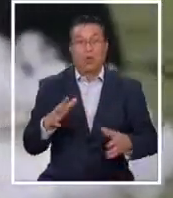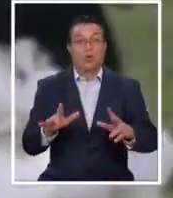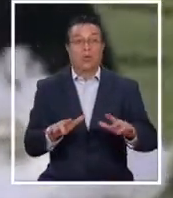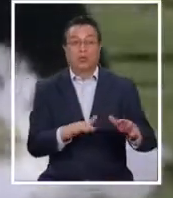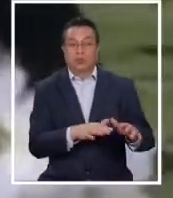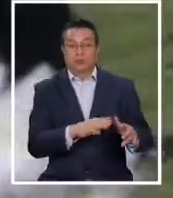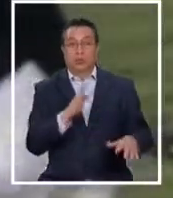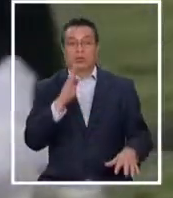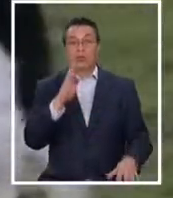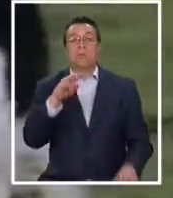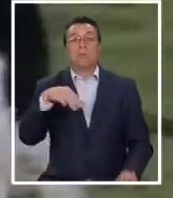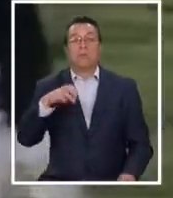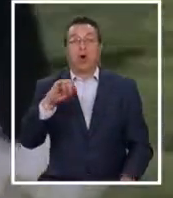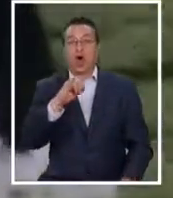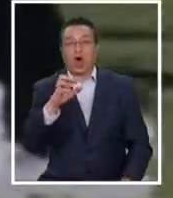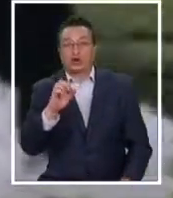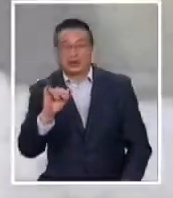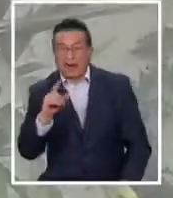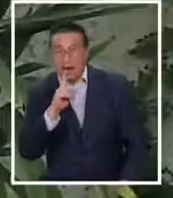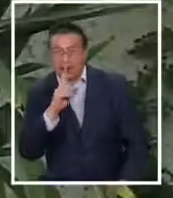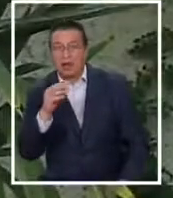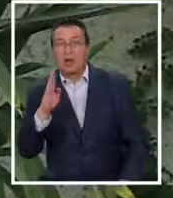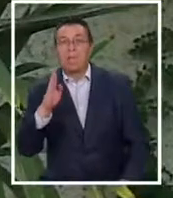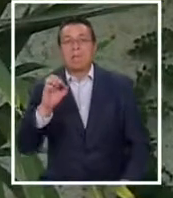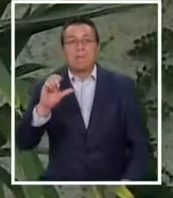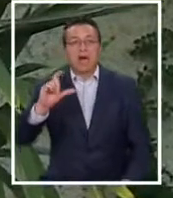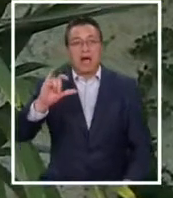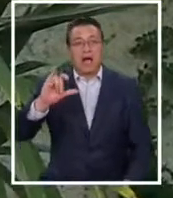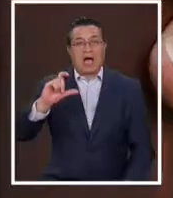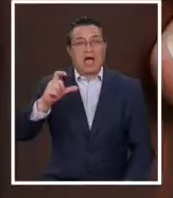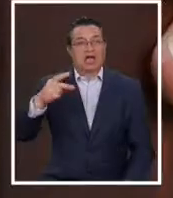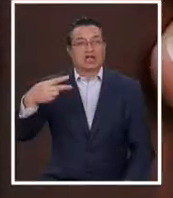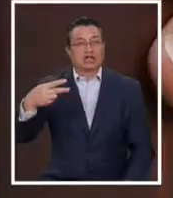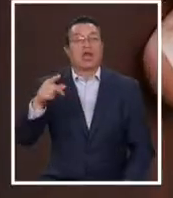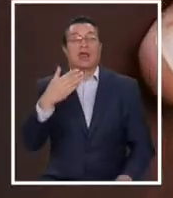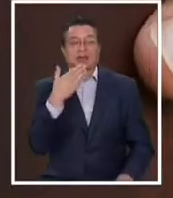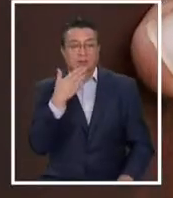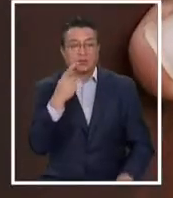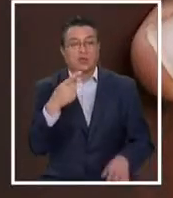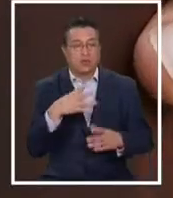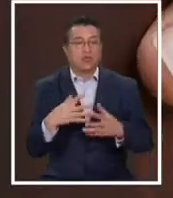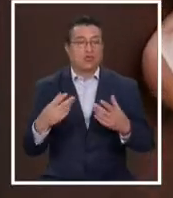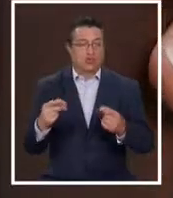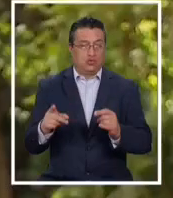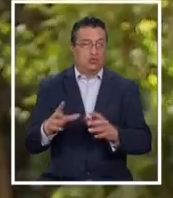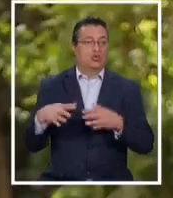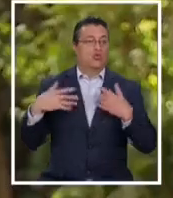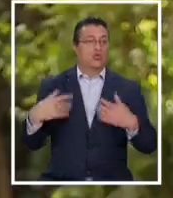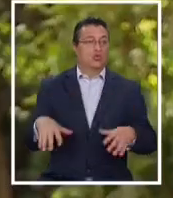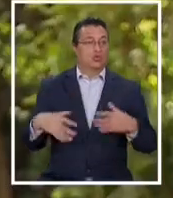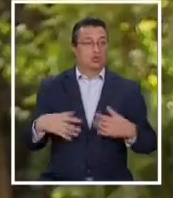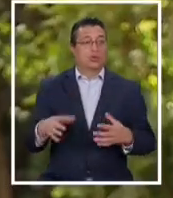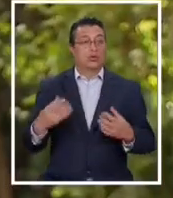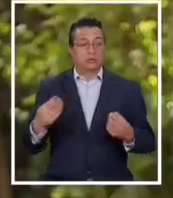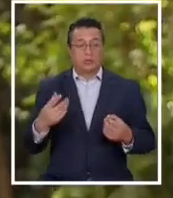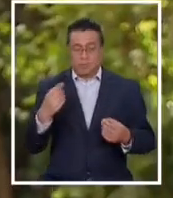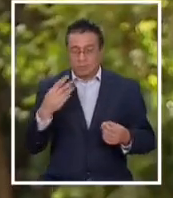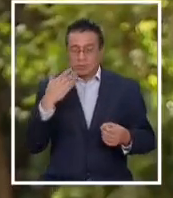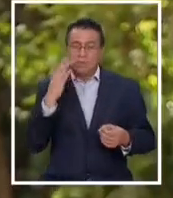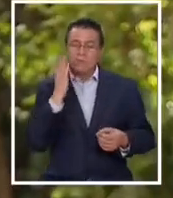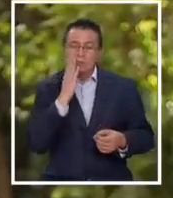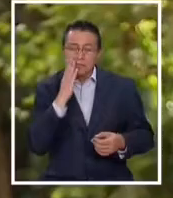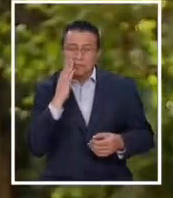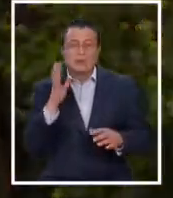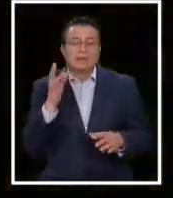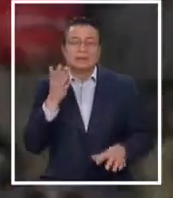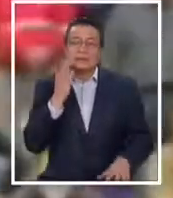tocando Bach, tocando Mozart, Clementi. Inmediatamente viene y era un potencial extraordinario. Una carismática muy